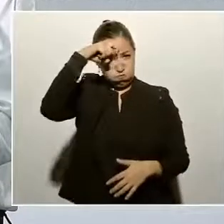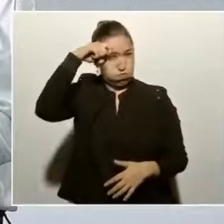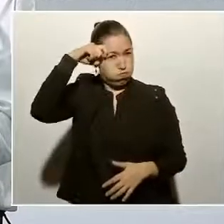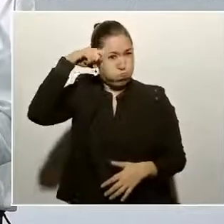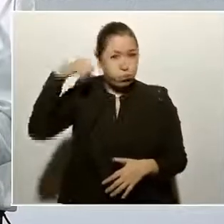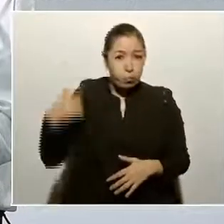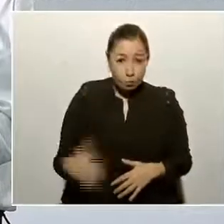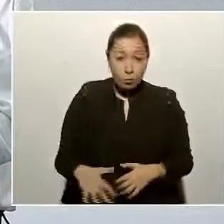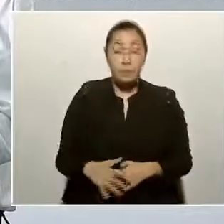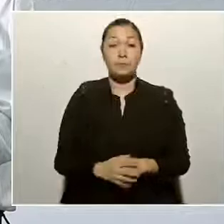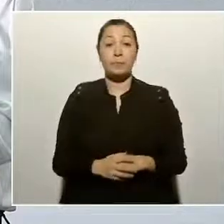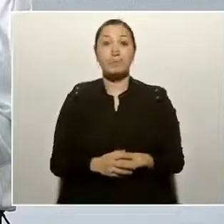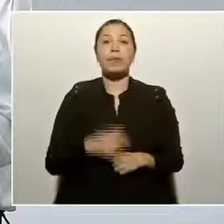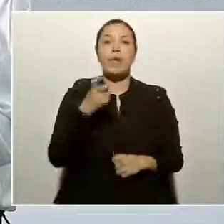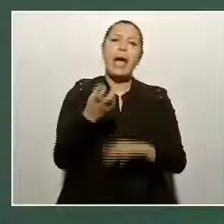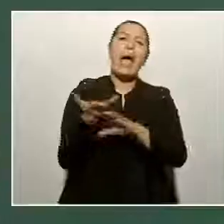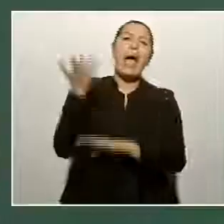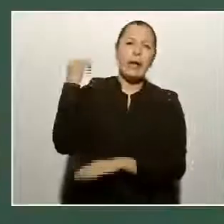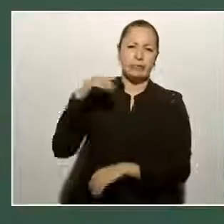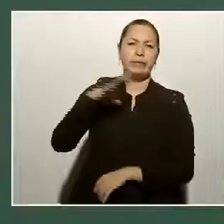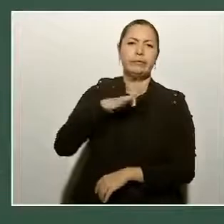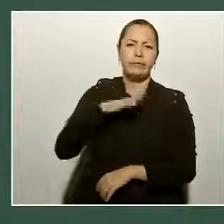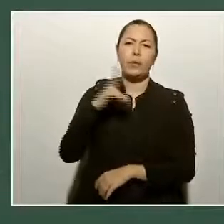ventiladores,